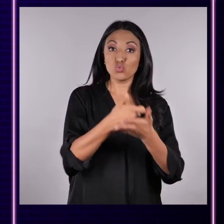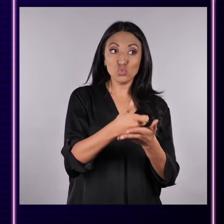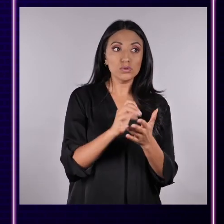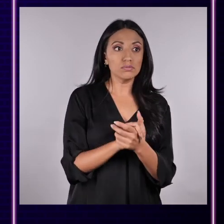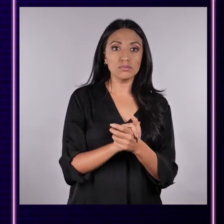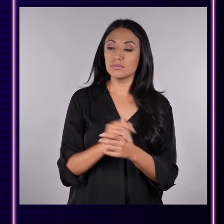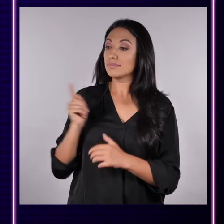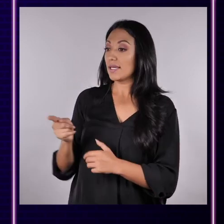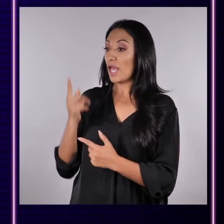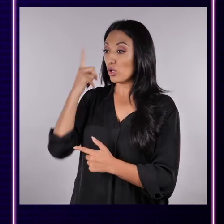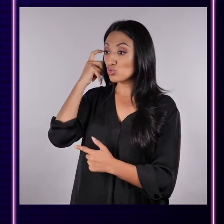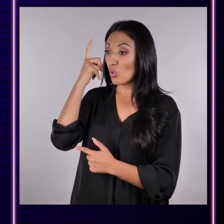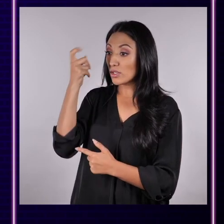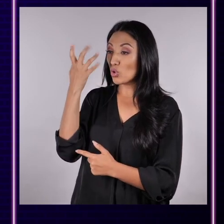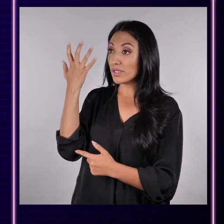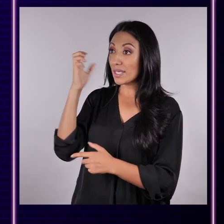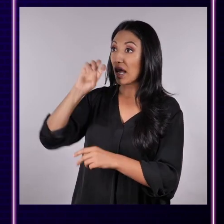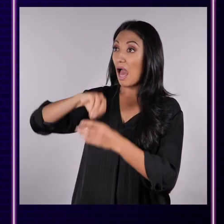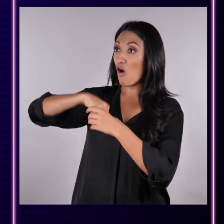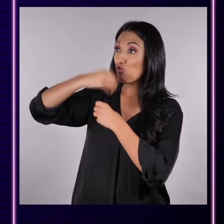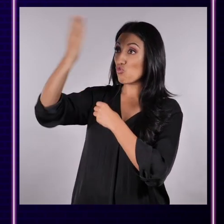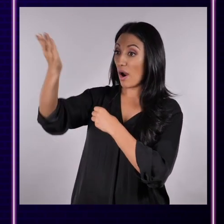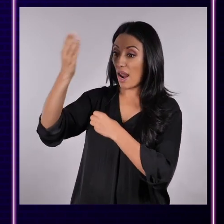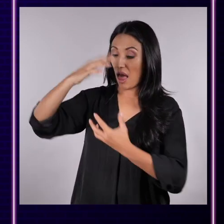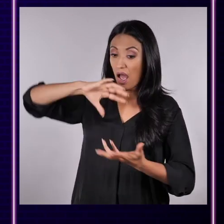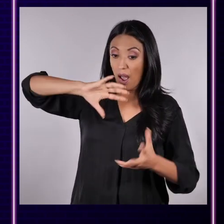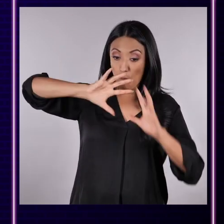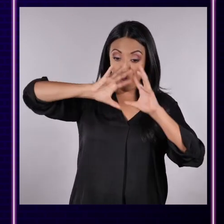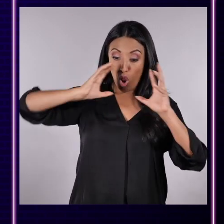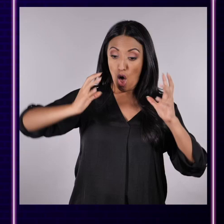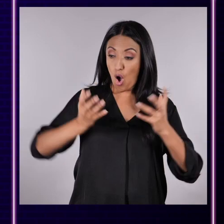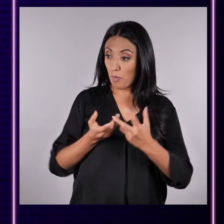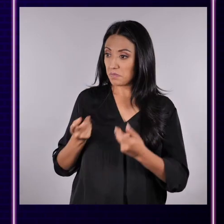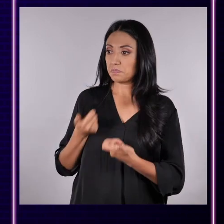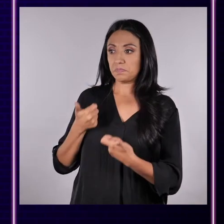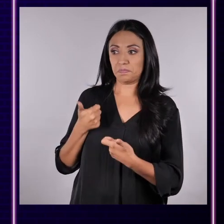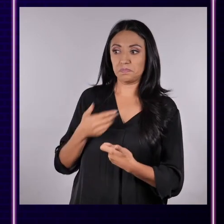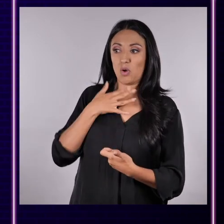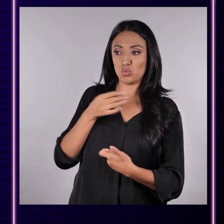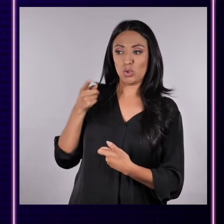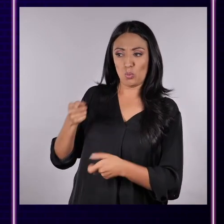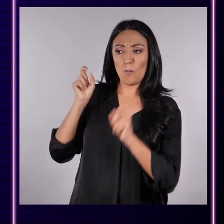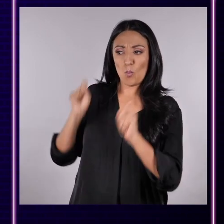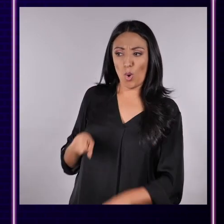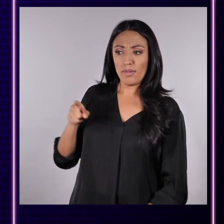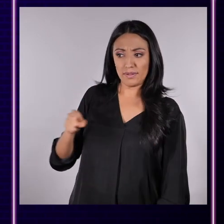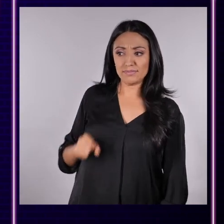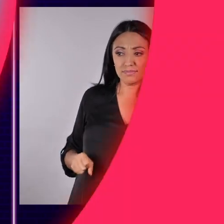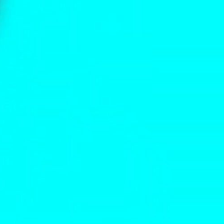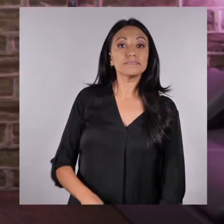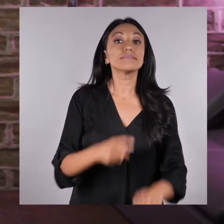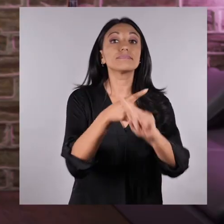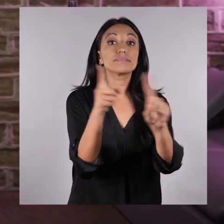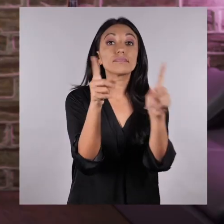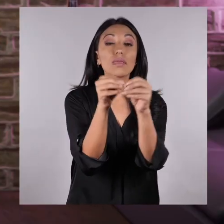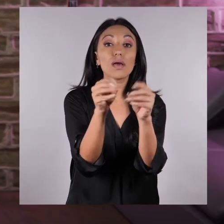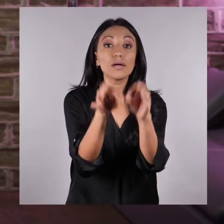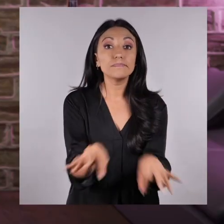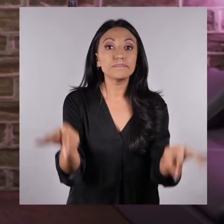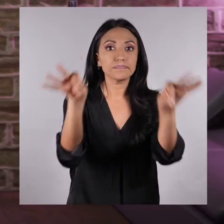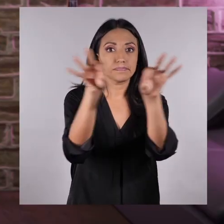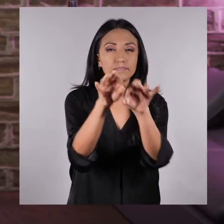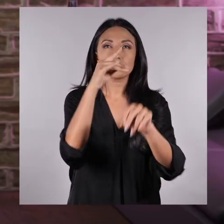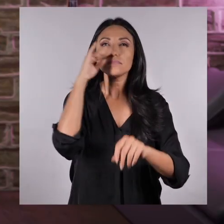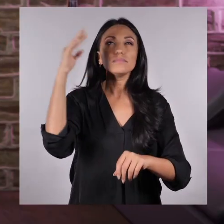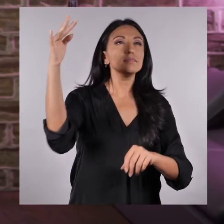Micaela B dice que ella sueña con ser astronauta. Bien Mica, me encanta tu sueño. Y tú puedes. Pero lo que es más